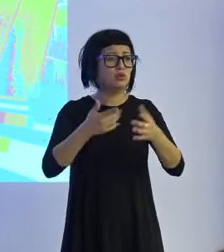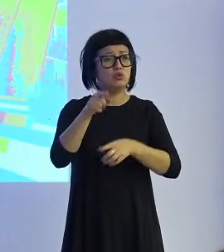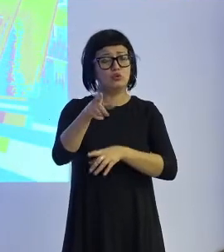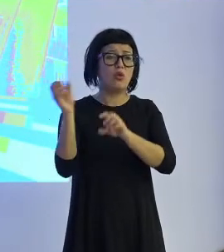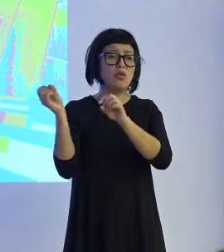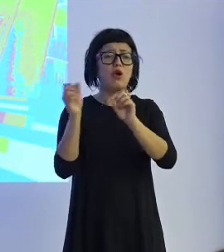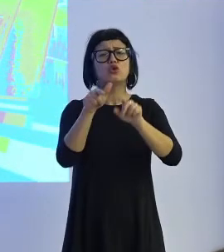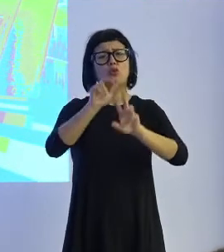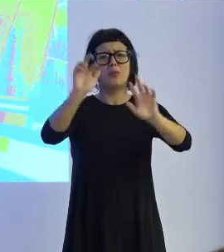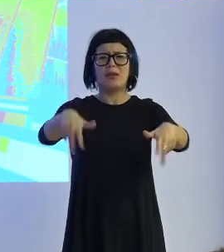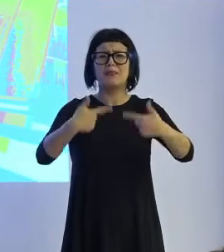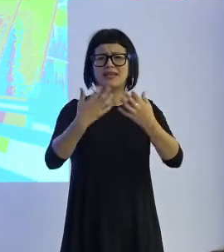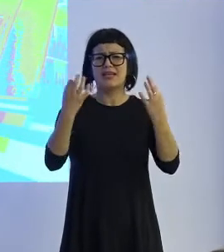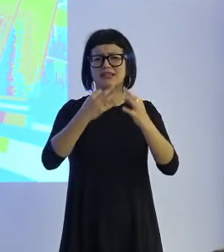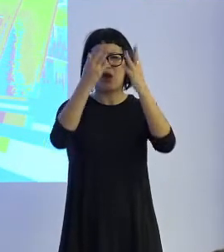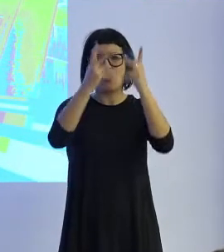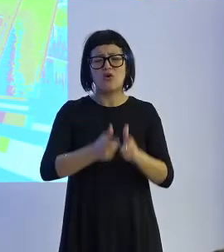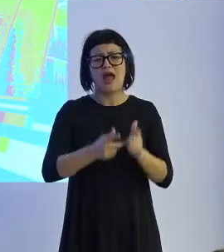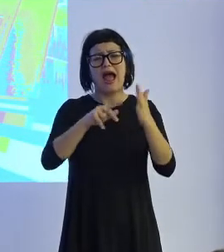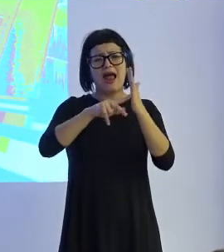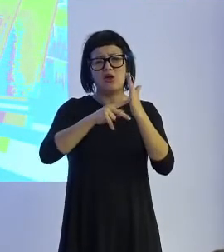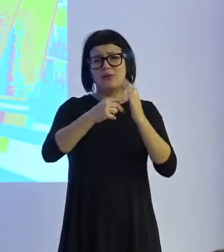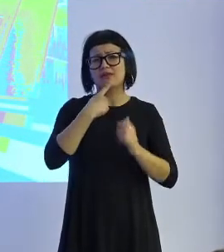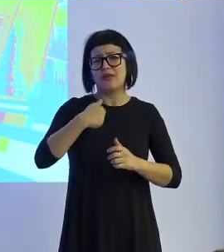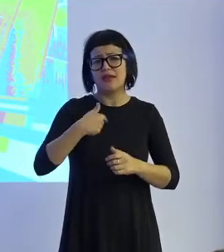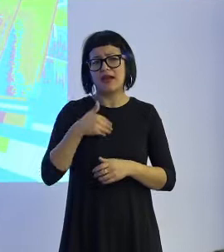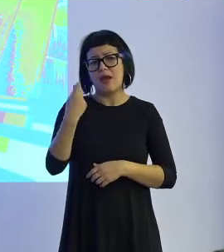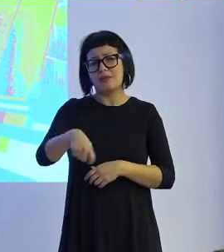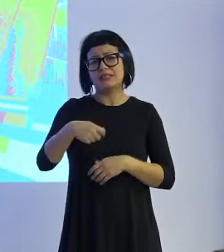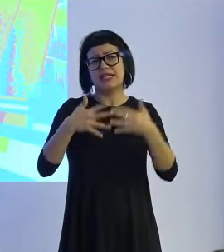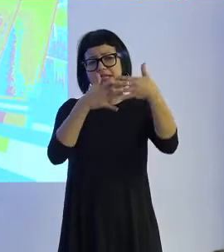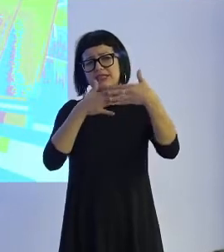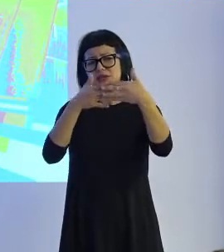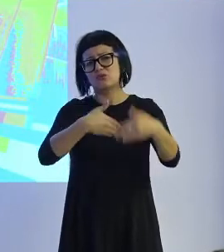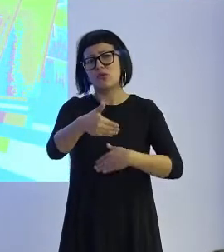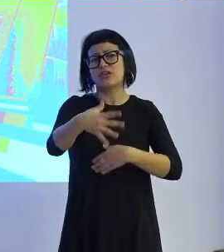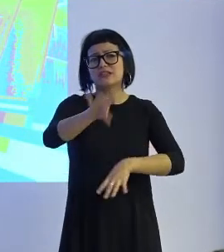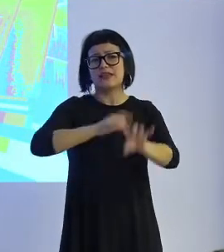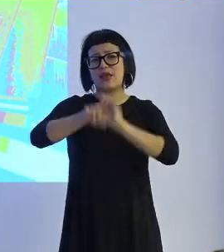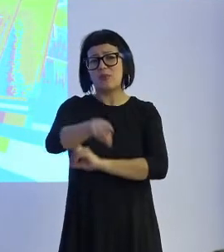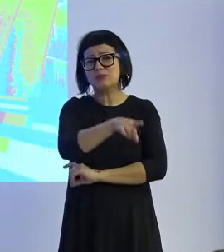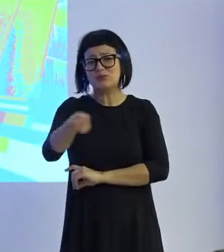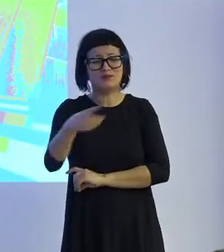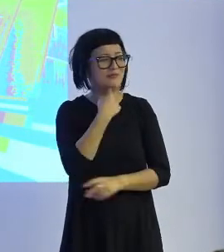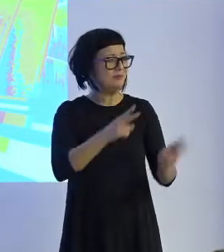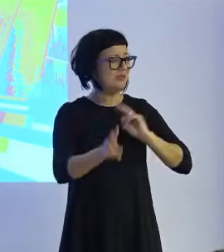¿Dejarías o permitirías que un algoritmo decidiera cuál tiene que ser el próximo presidente de los Estados Unidos? Bueno,